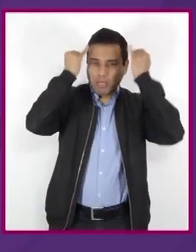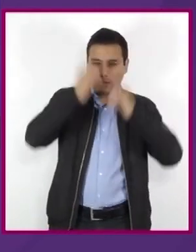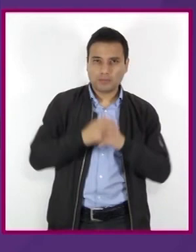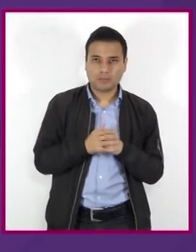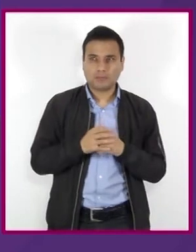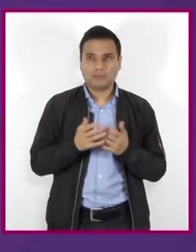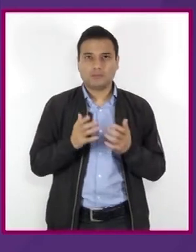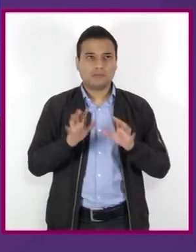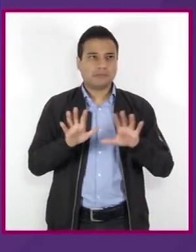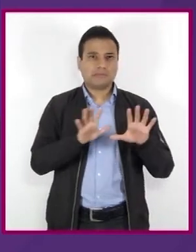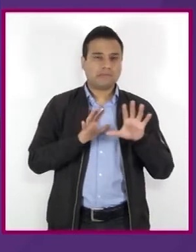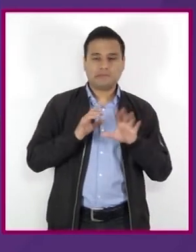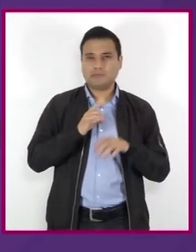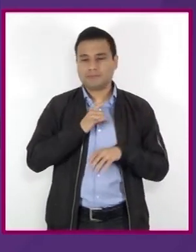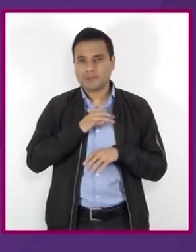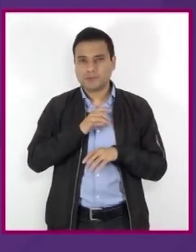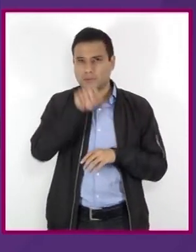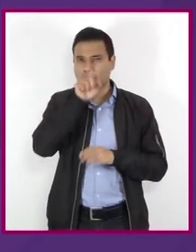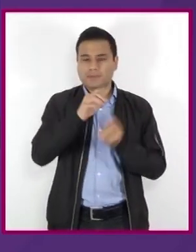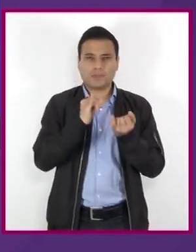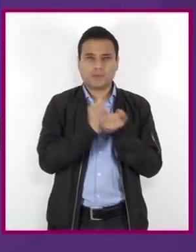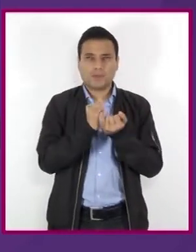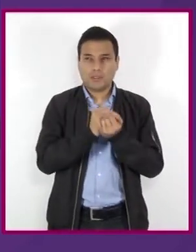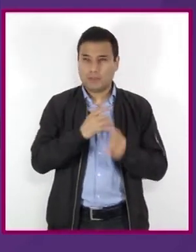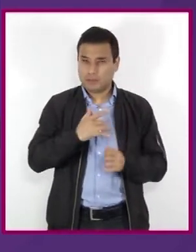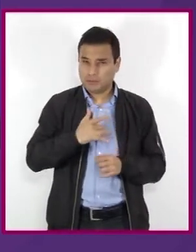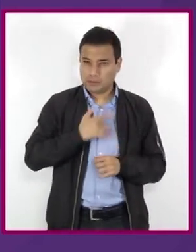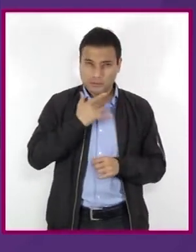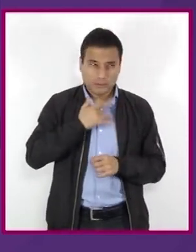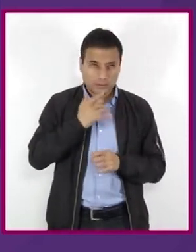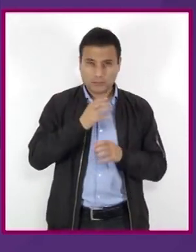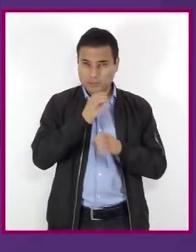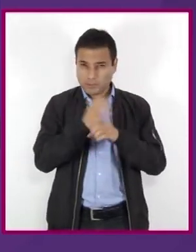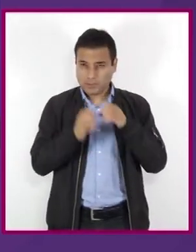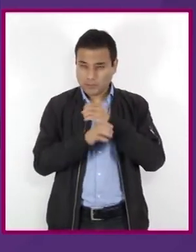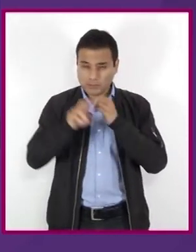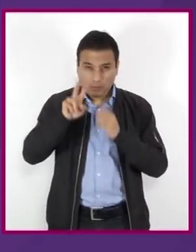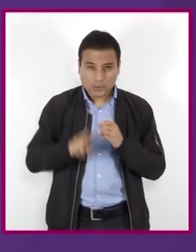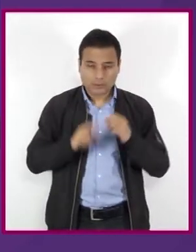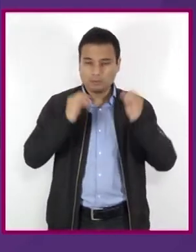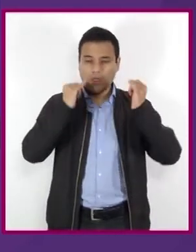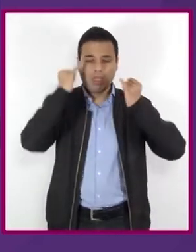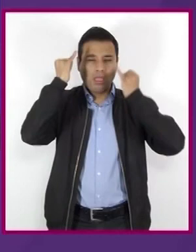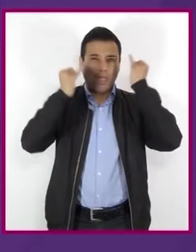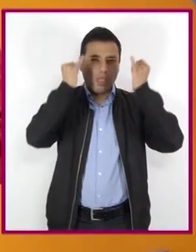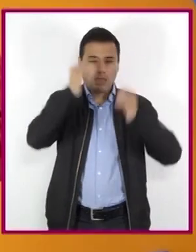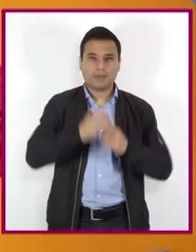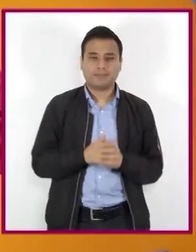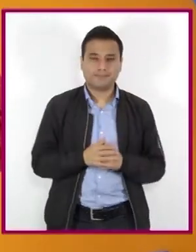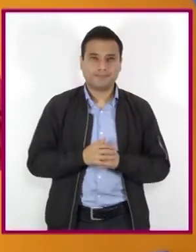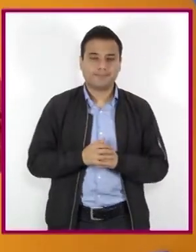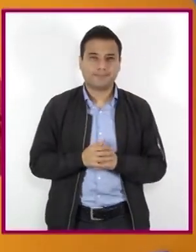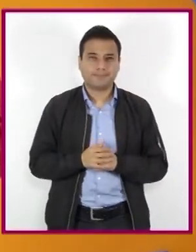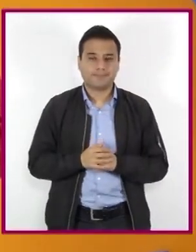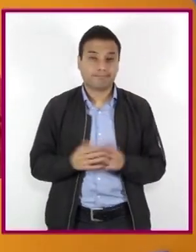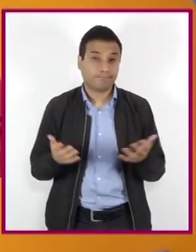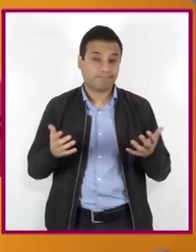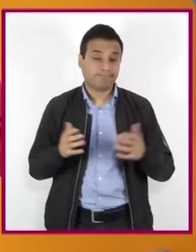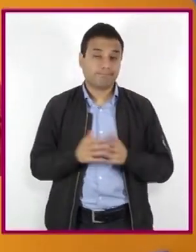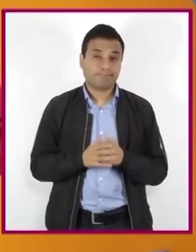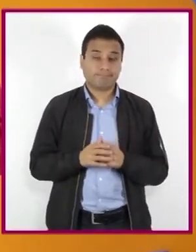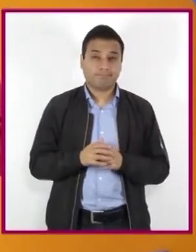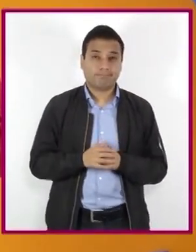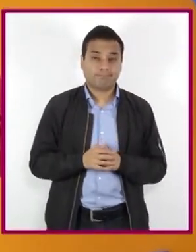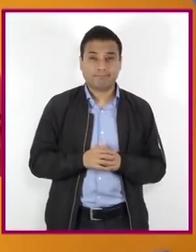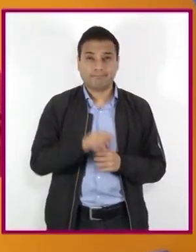paranoia, pérdida del sentido de la realidad, alucinaciones auditivas. Las consecuencias también